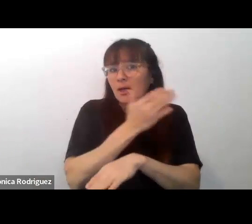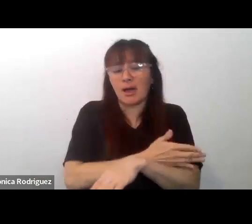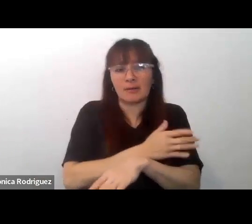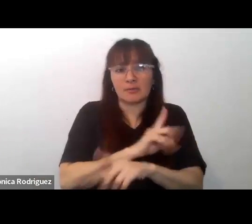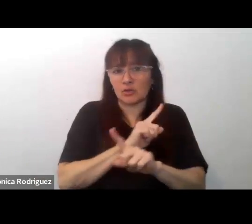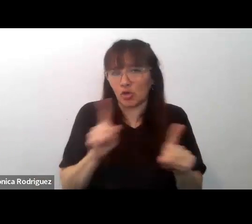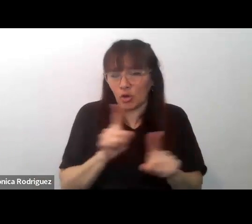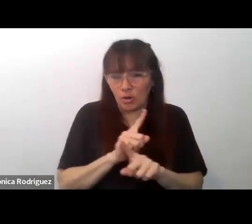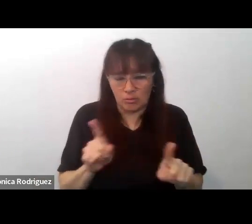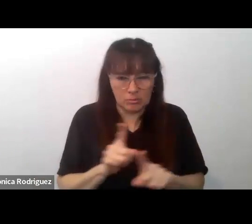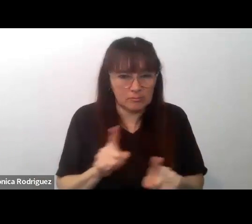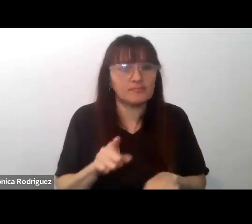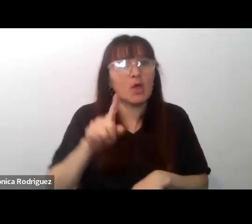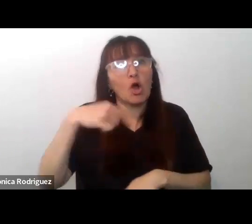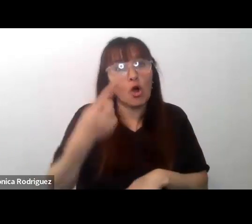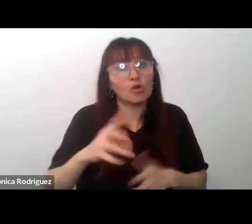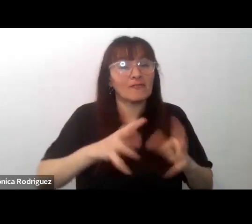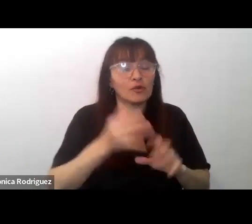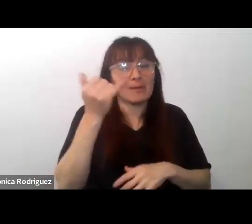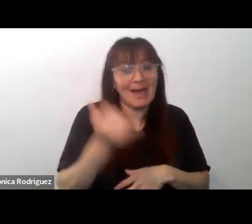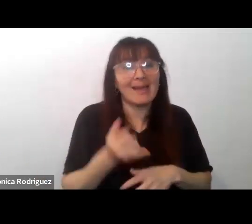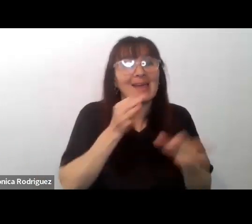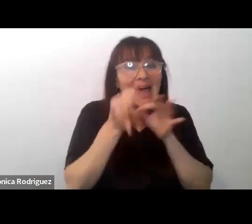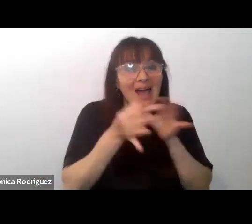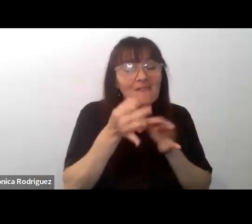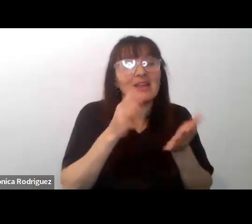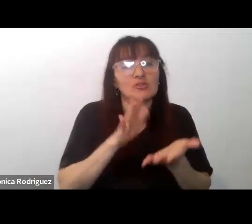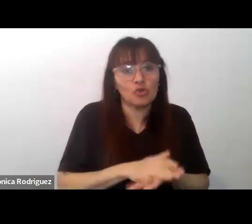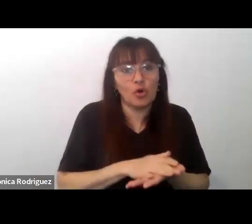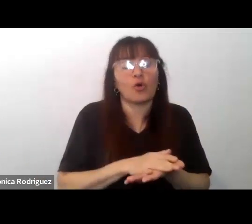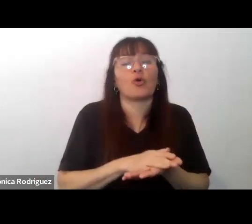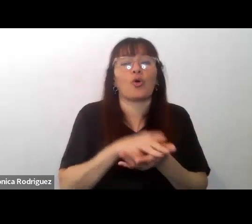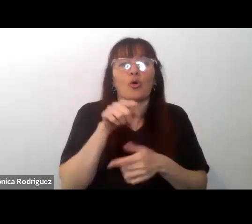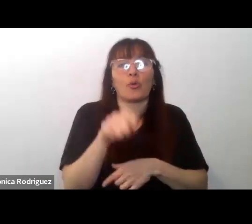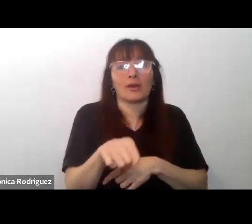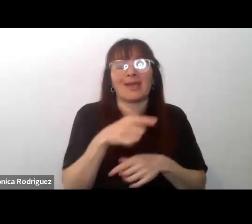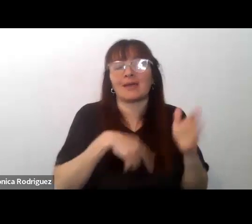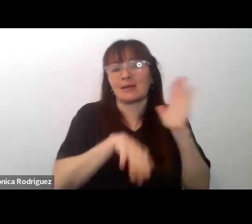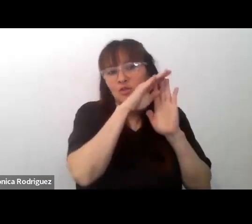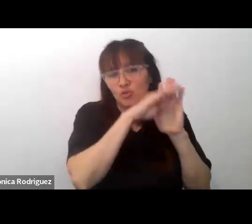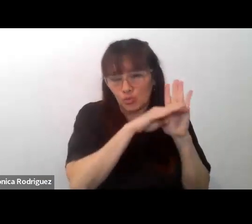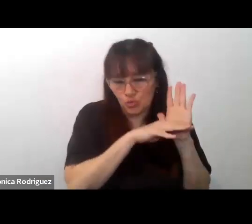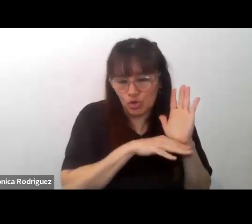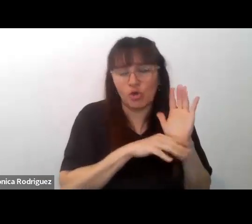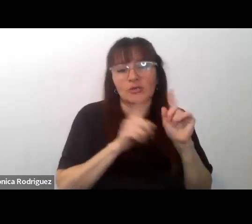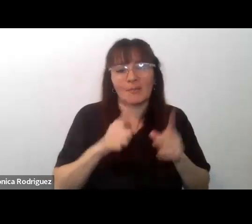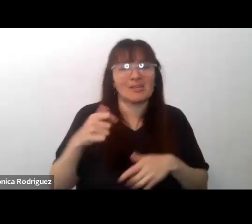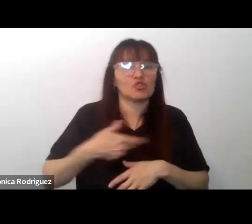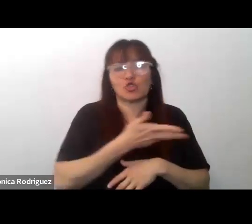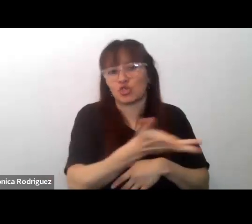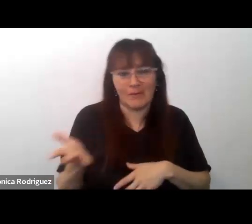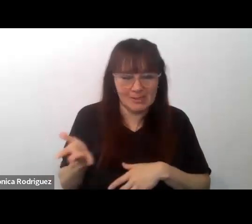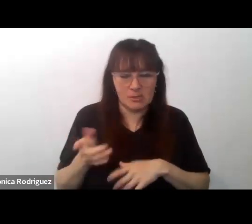parte hay otra categoría que dice que habla de la indisociabilidad de la instrucción y de la socialización